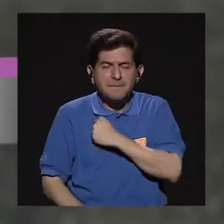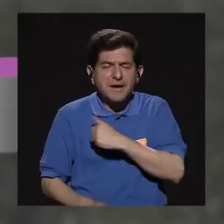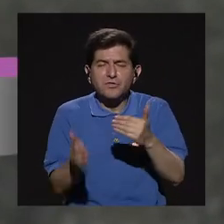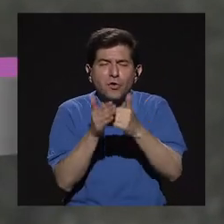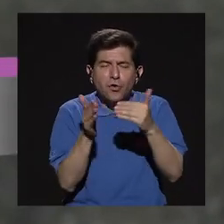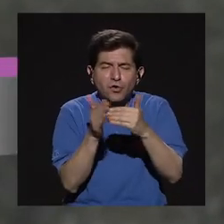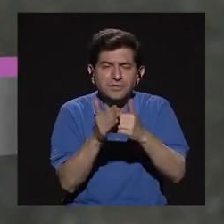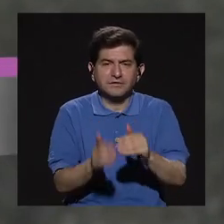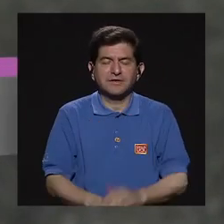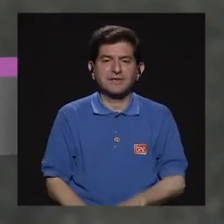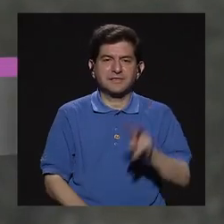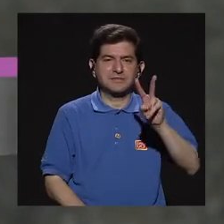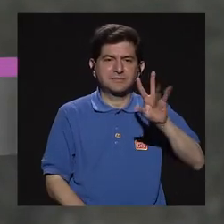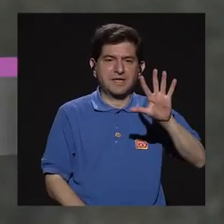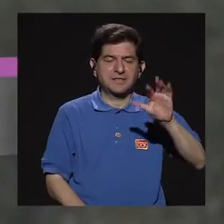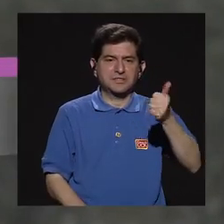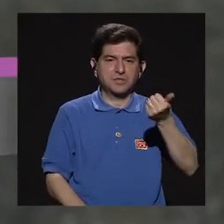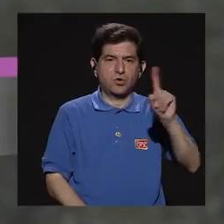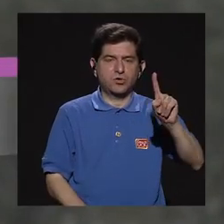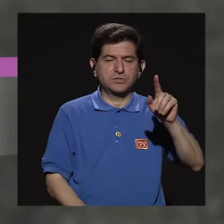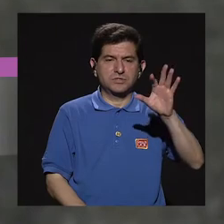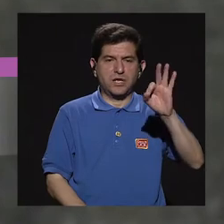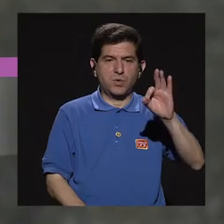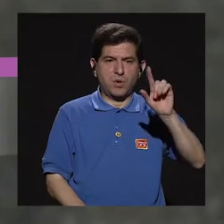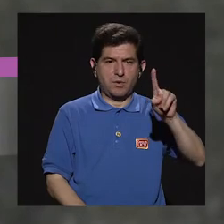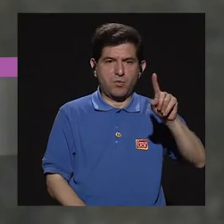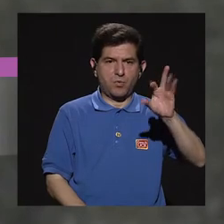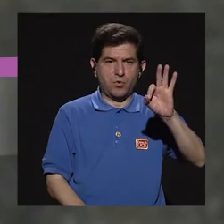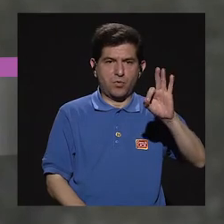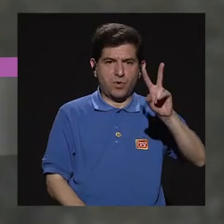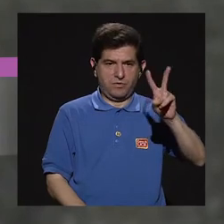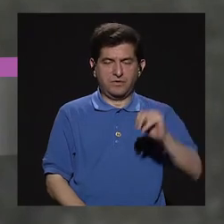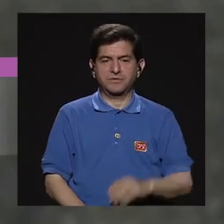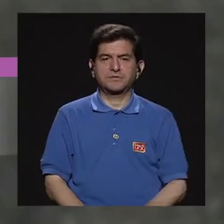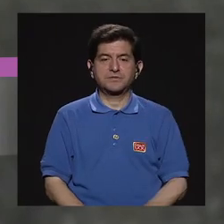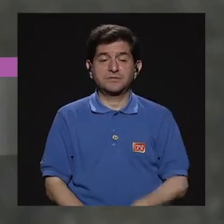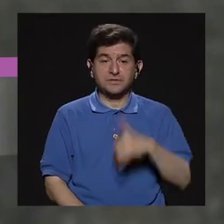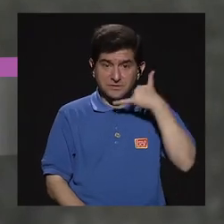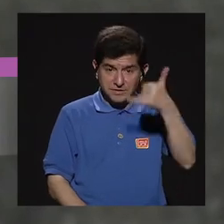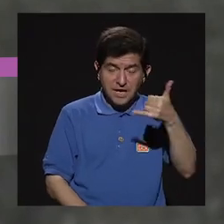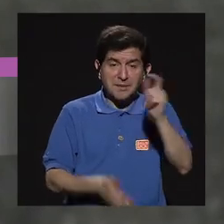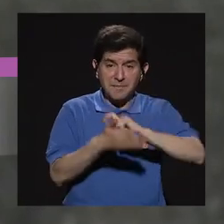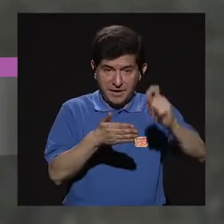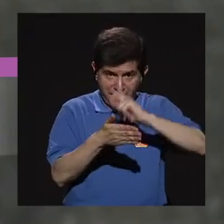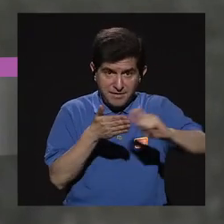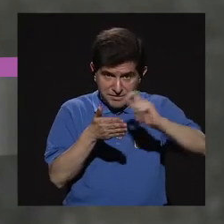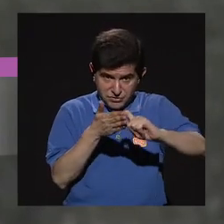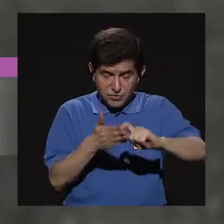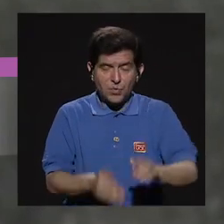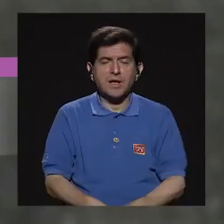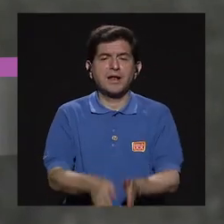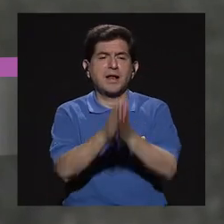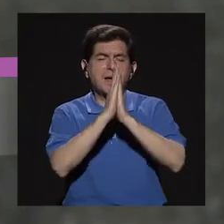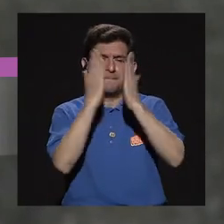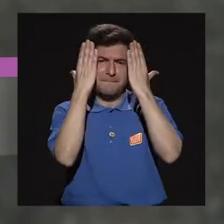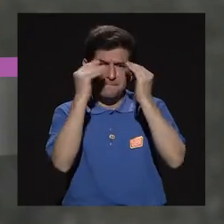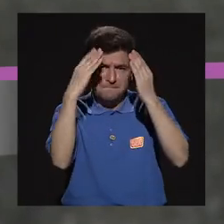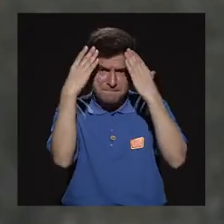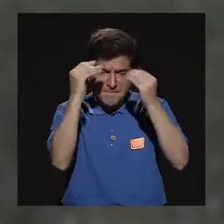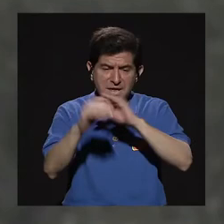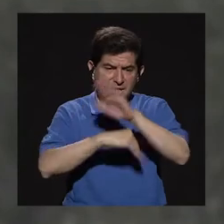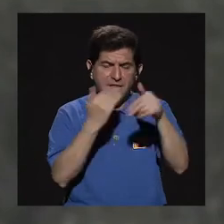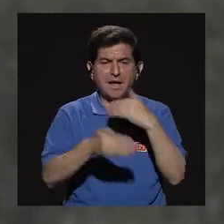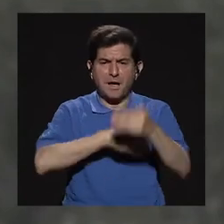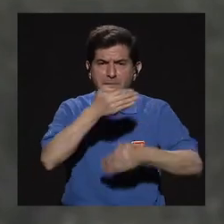damos, claro, 2511-9192. Entonces, nos pueden llamar a la escuela, nos pueden solicitar información